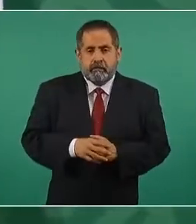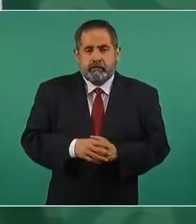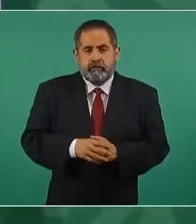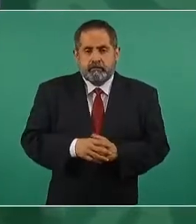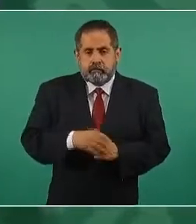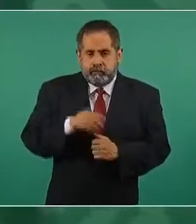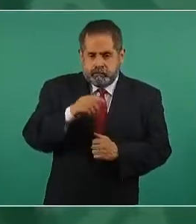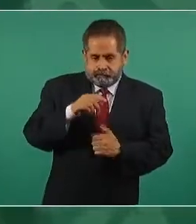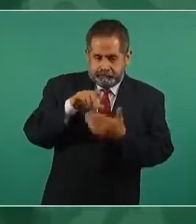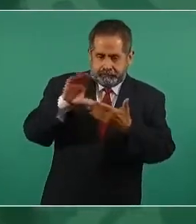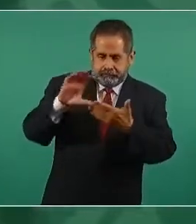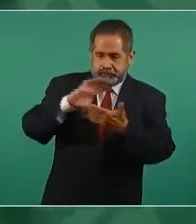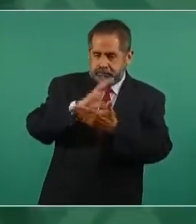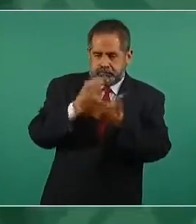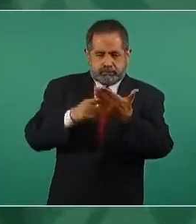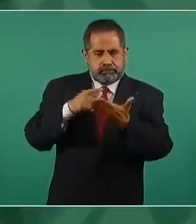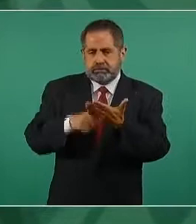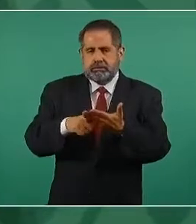leoninos,